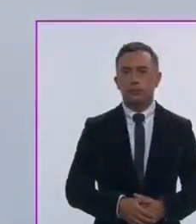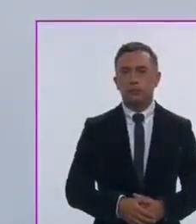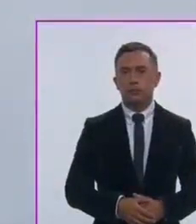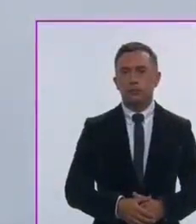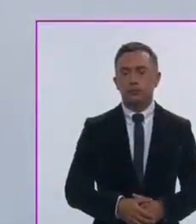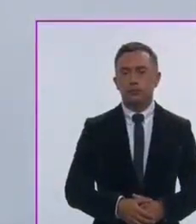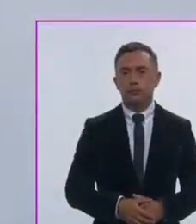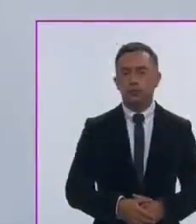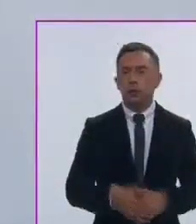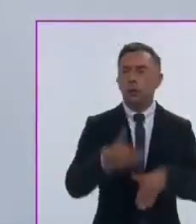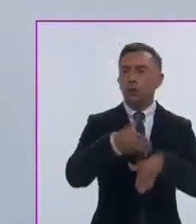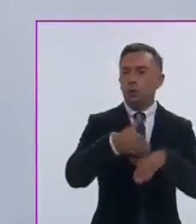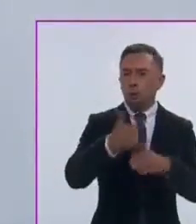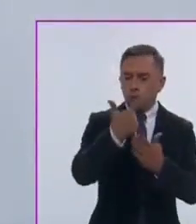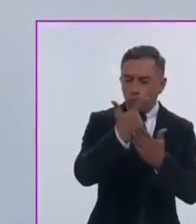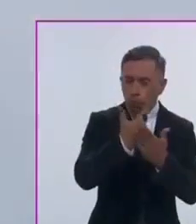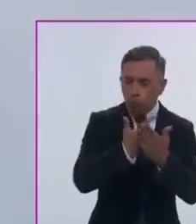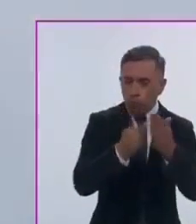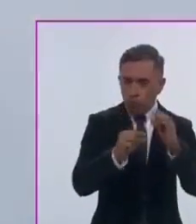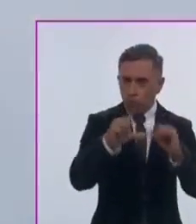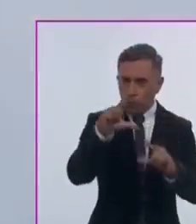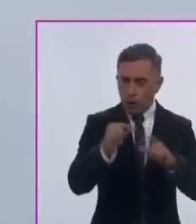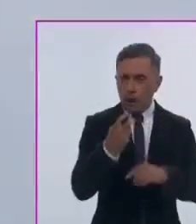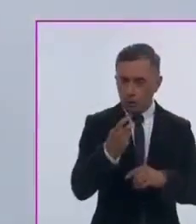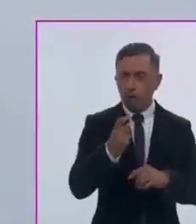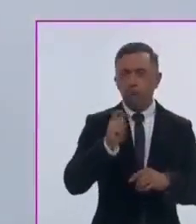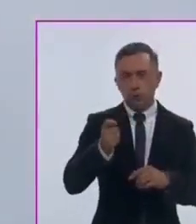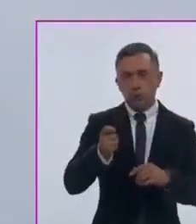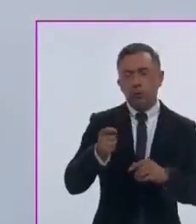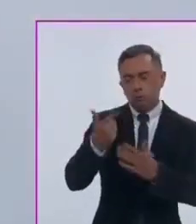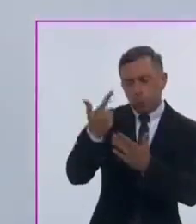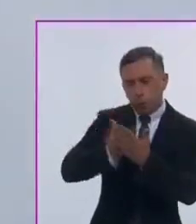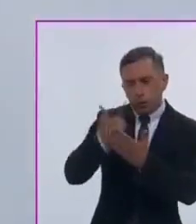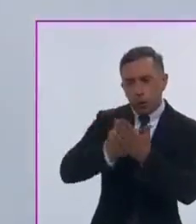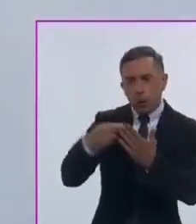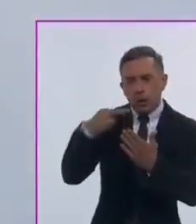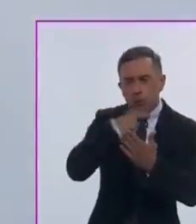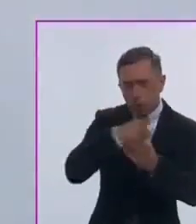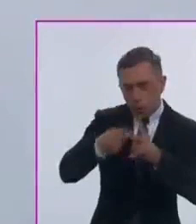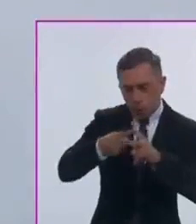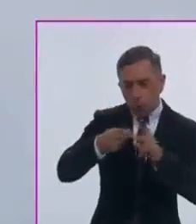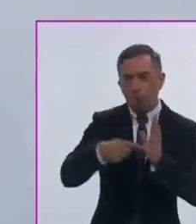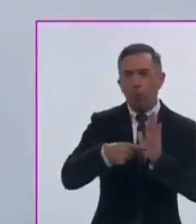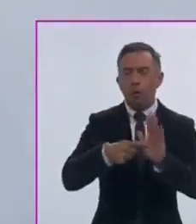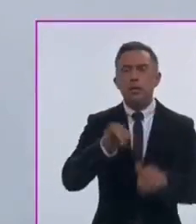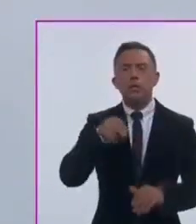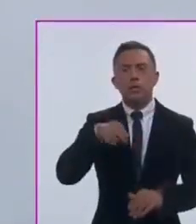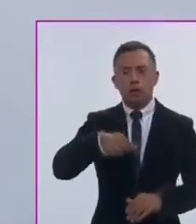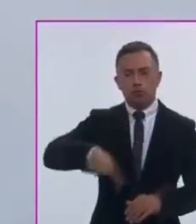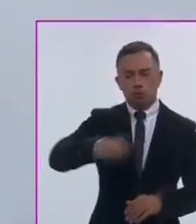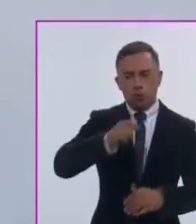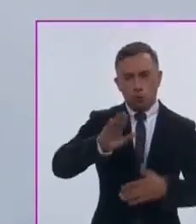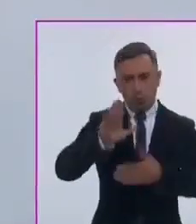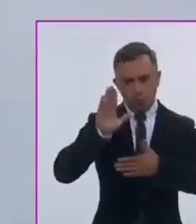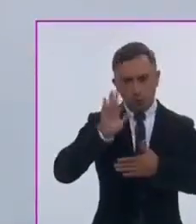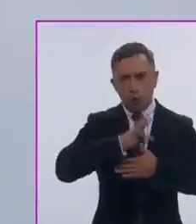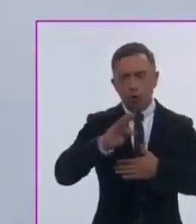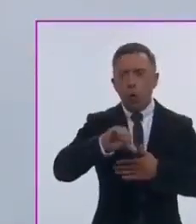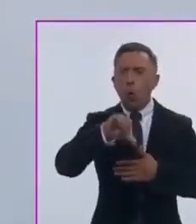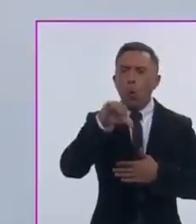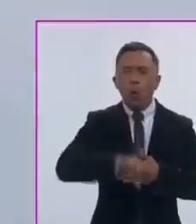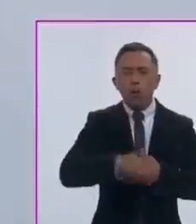Con estas cifras concluye el reporte del conteo rápido y el compromiso institucional del INE para proporcionar información